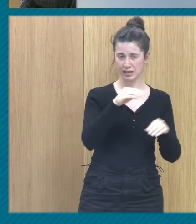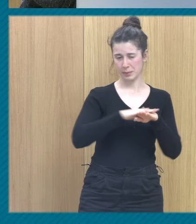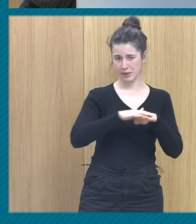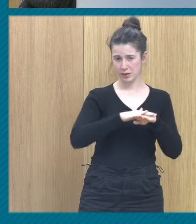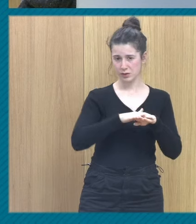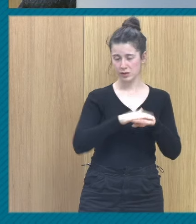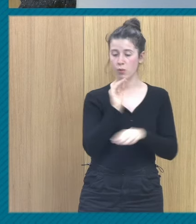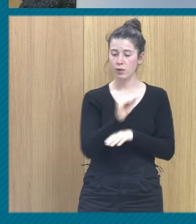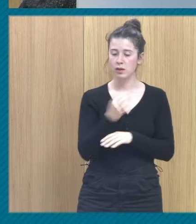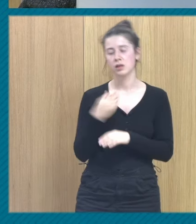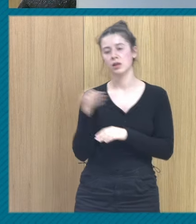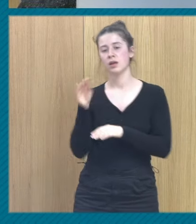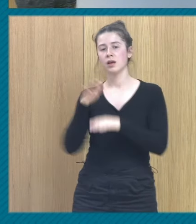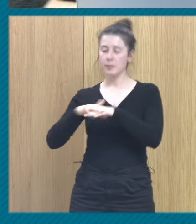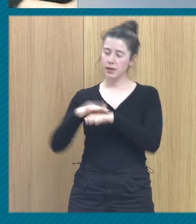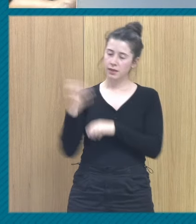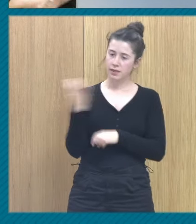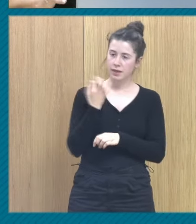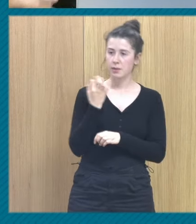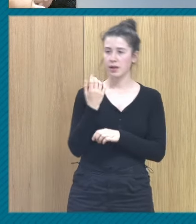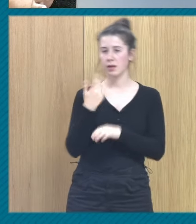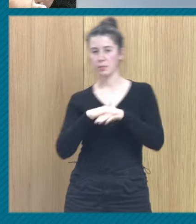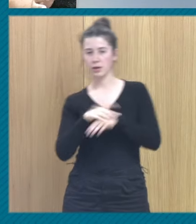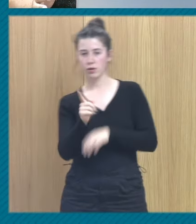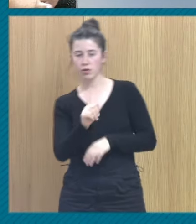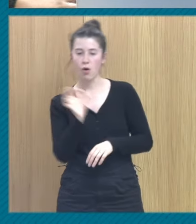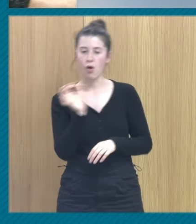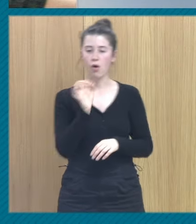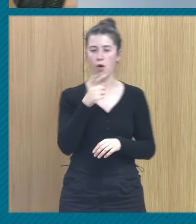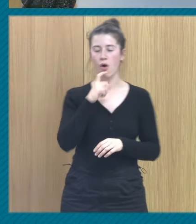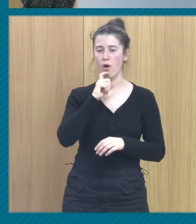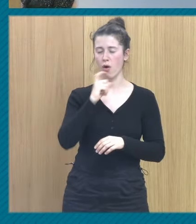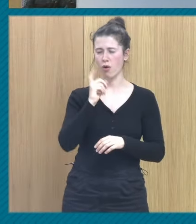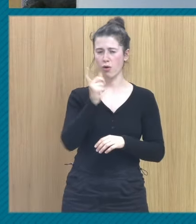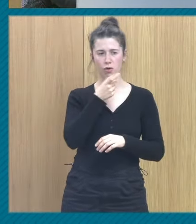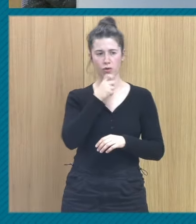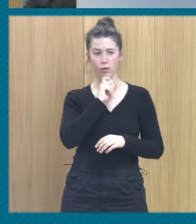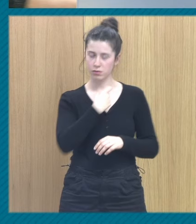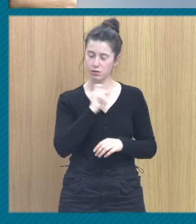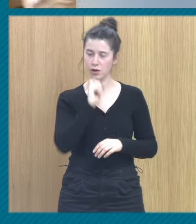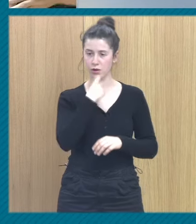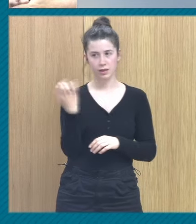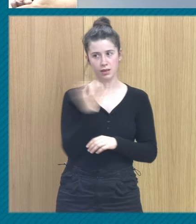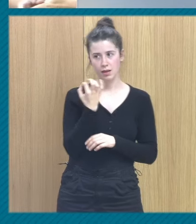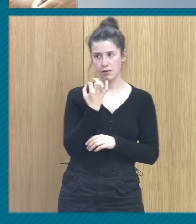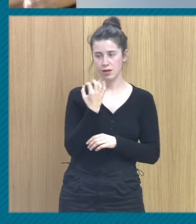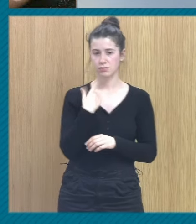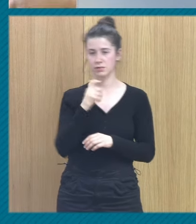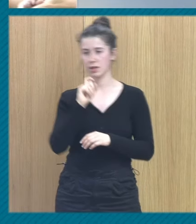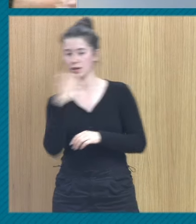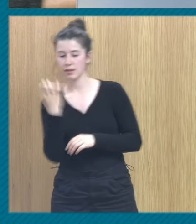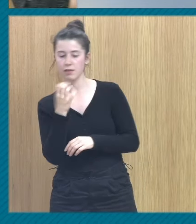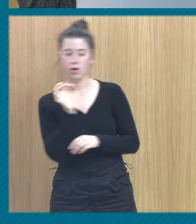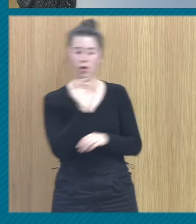es que tienes que perdonar o no tienes que perdonar o es que tienes que odiar, porque tenemos los dos tal, tienes que perdonar y tienes que odiar. No,